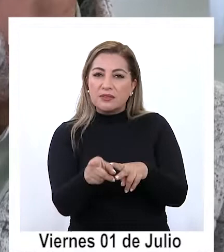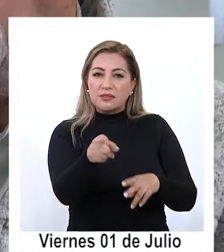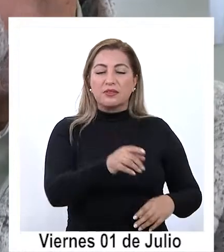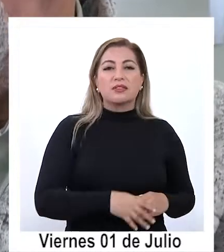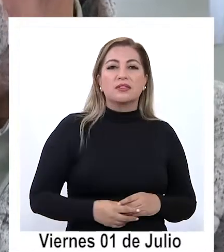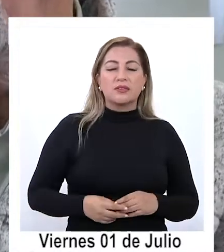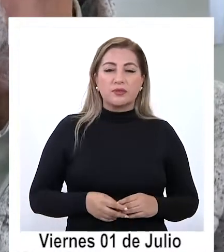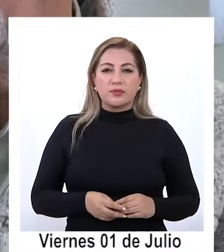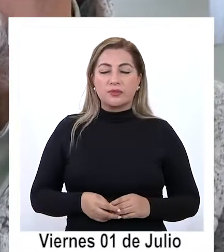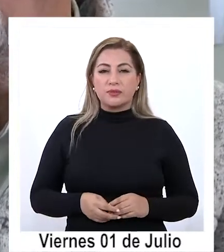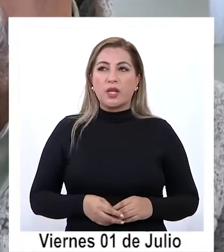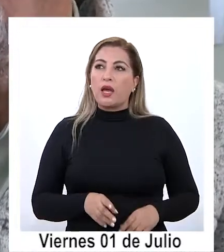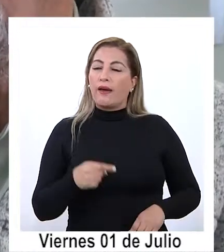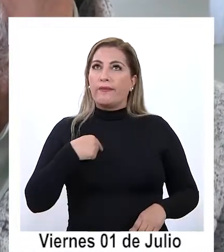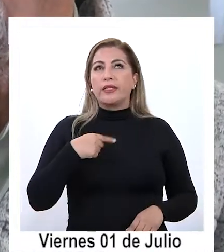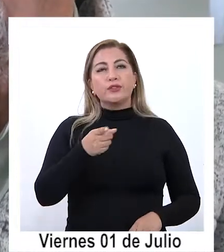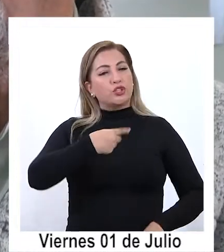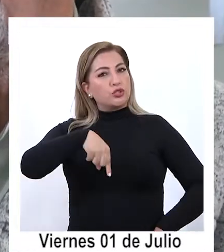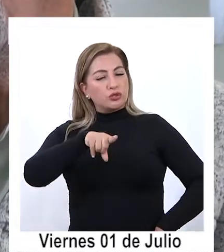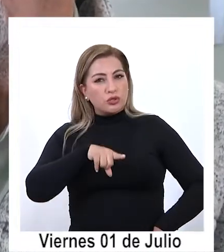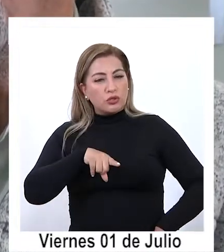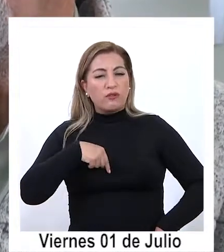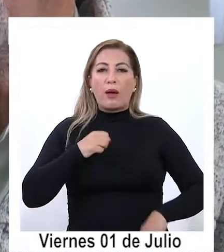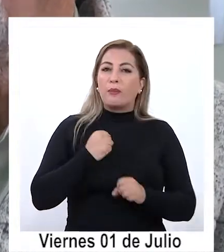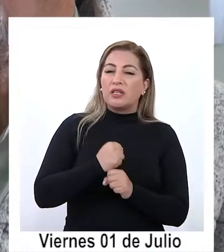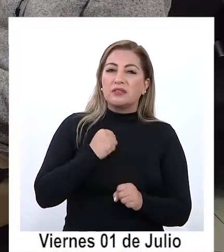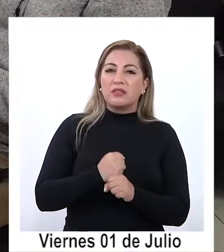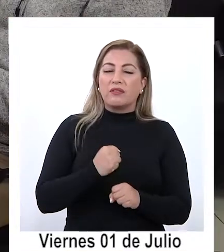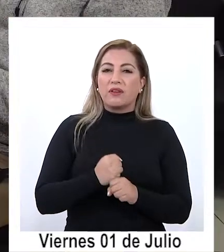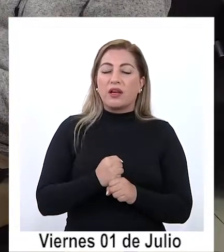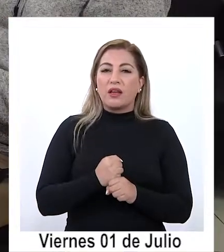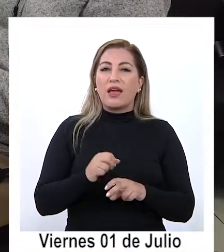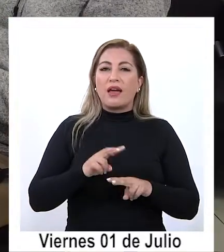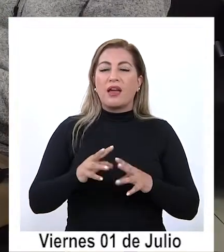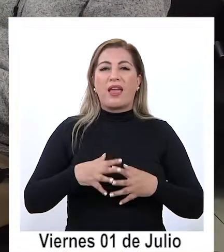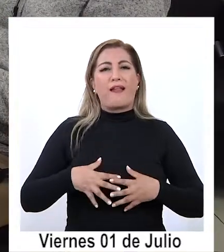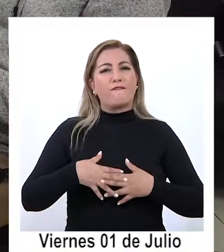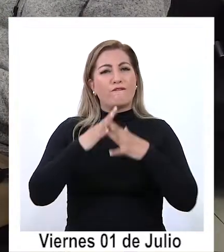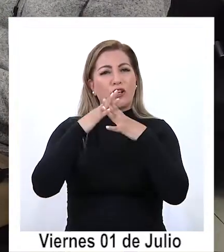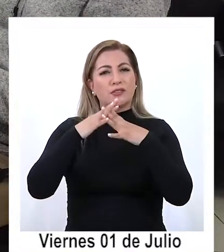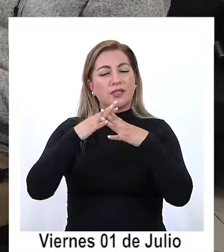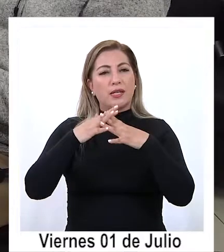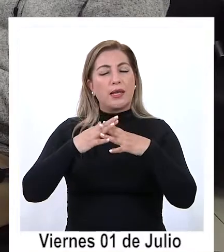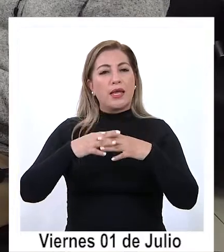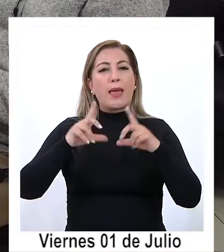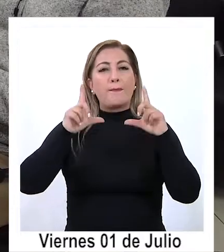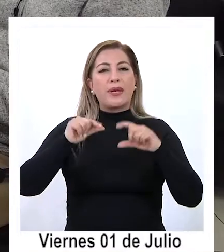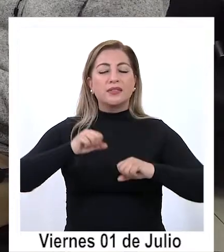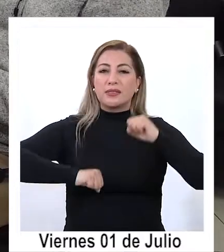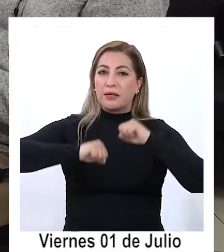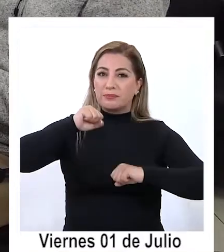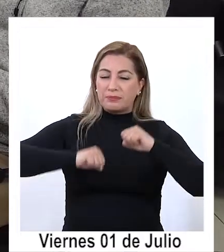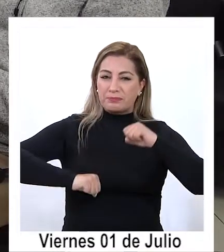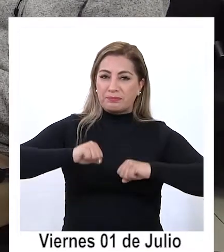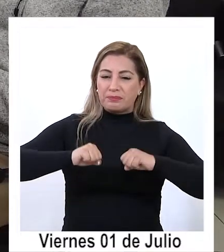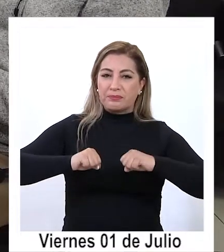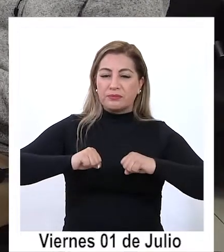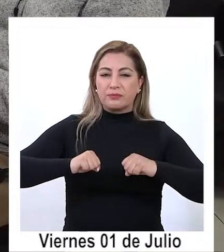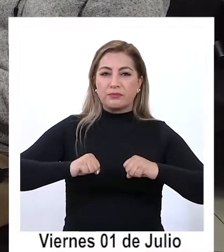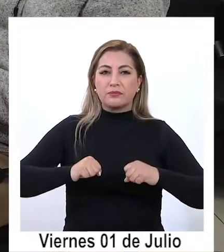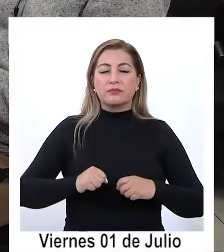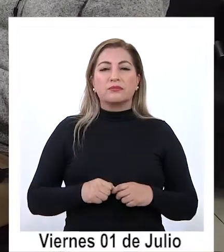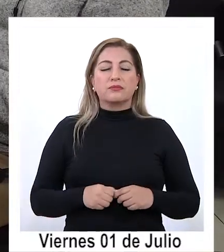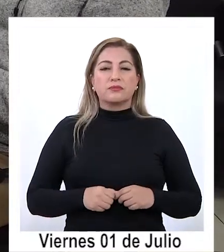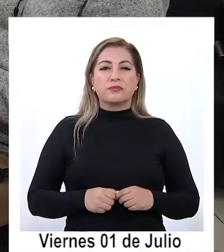a ver nosotros tenemos que vamos a trabajar el fortalecimiento de las mini pymes los startups